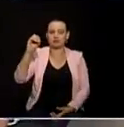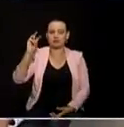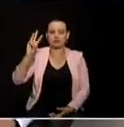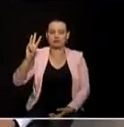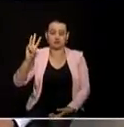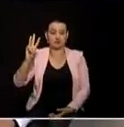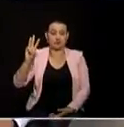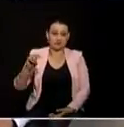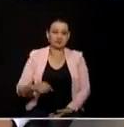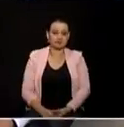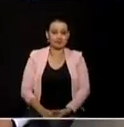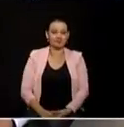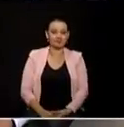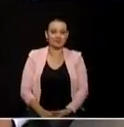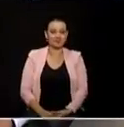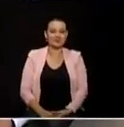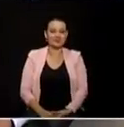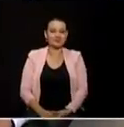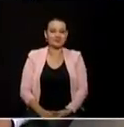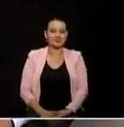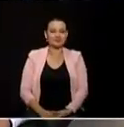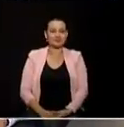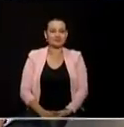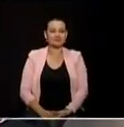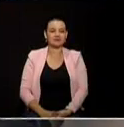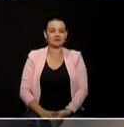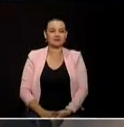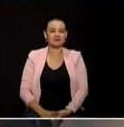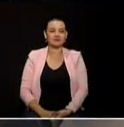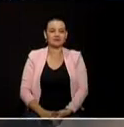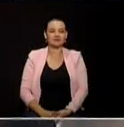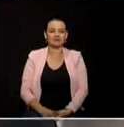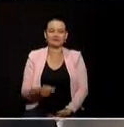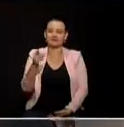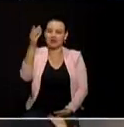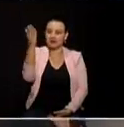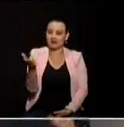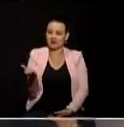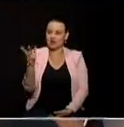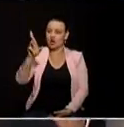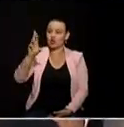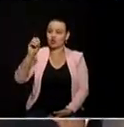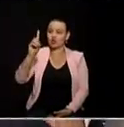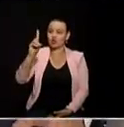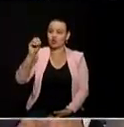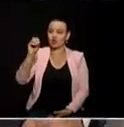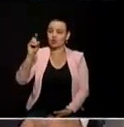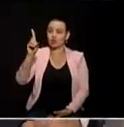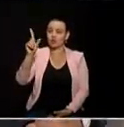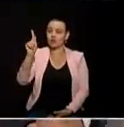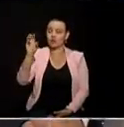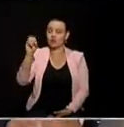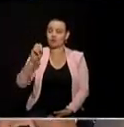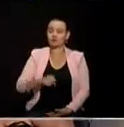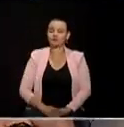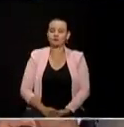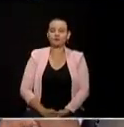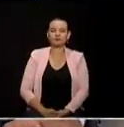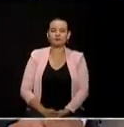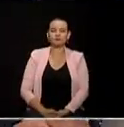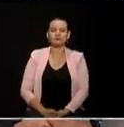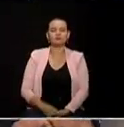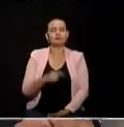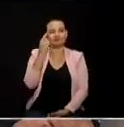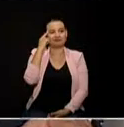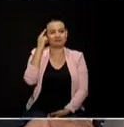3 muy bien entonces usted por favor le pregunta a rodolfo correa 20 segundos yo creo que las preguntas en un debate